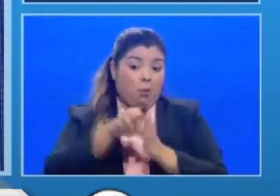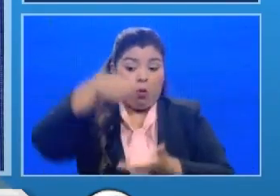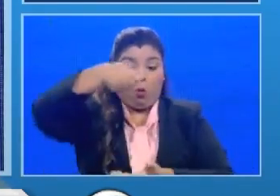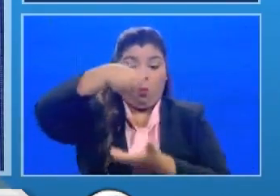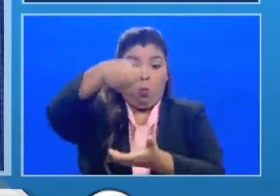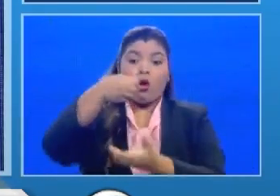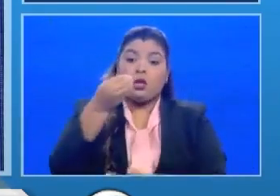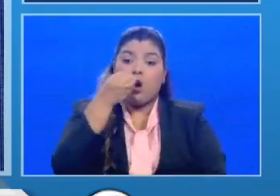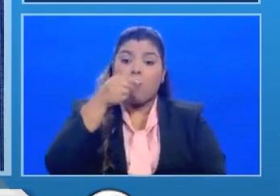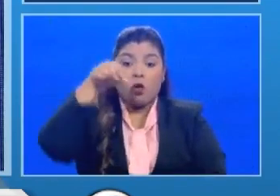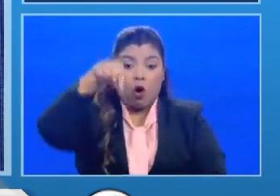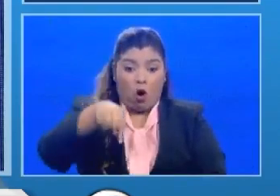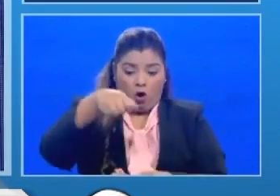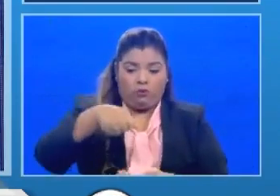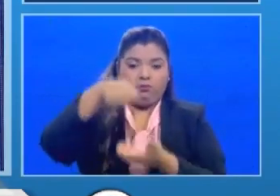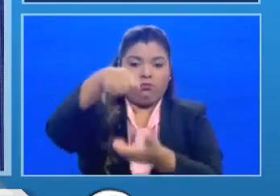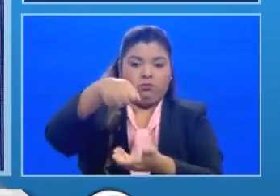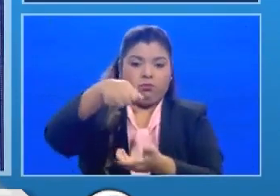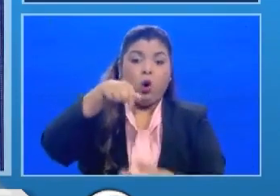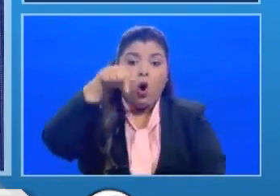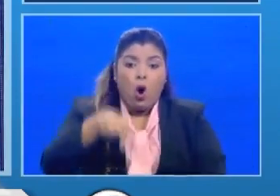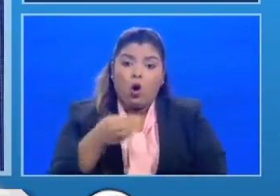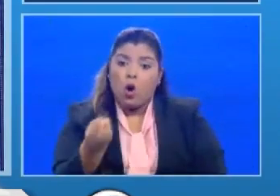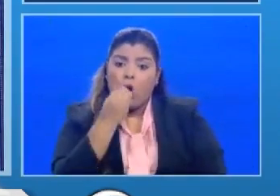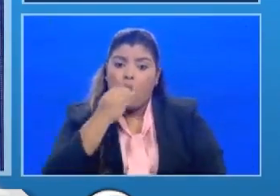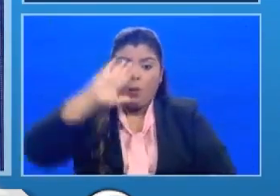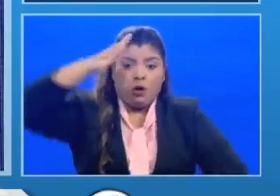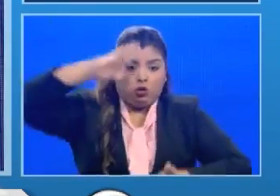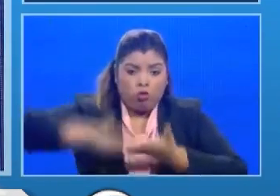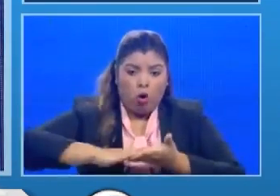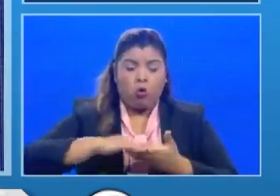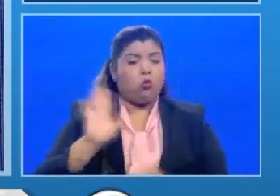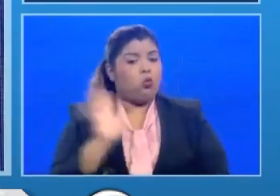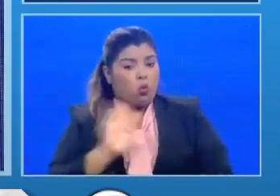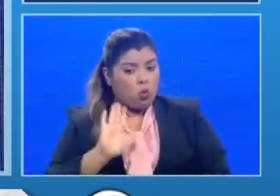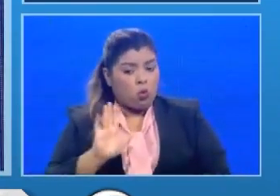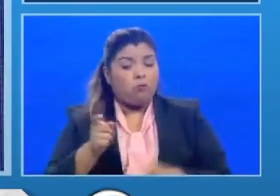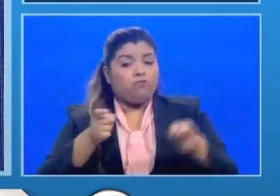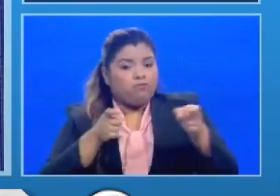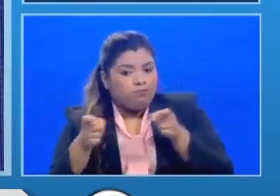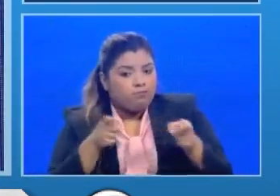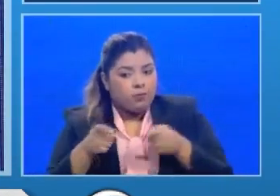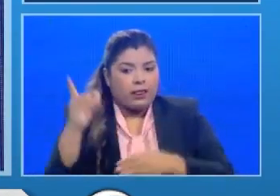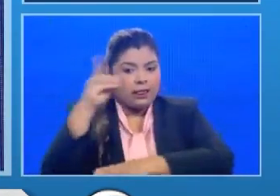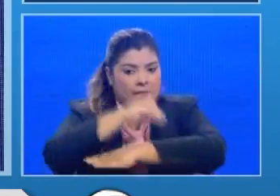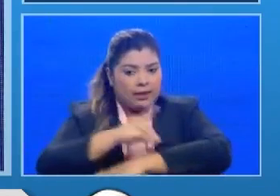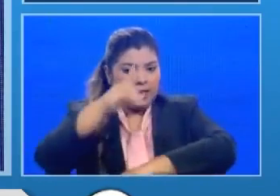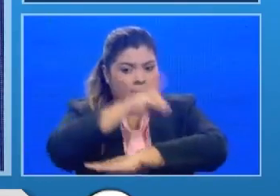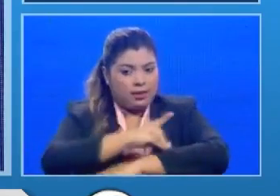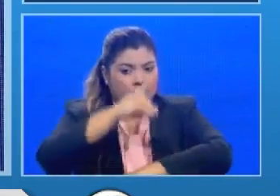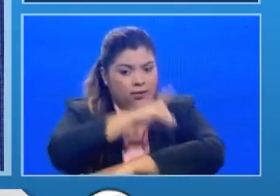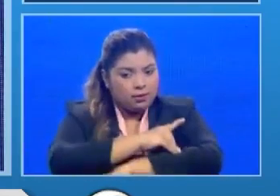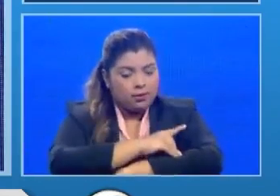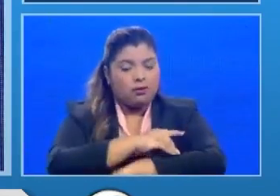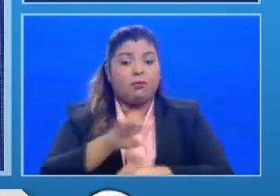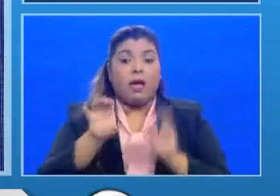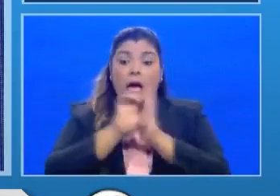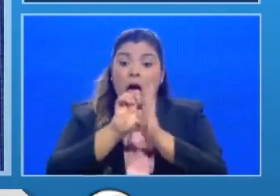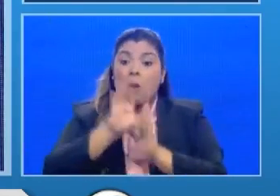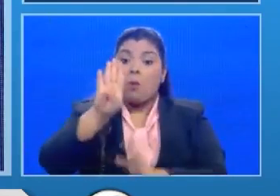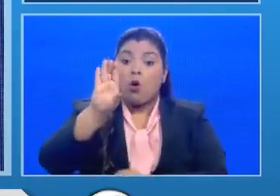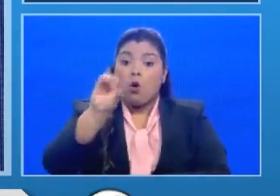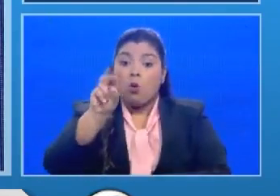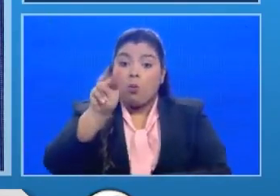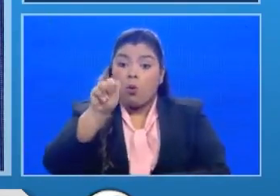sigamos estrictamente las recomendaciones del ministerio de salud para de esta forma tratar